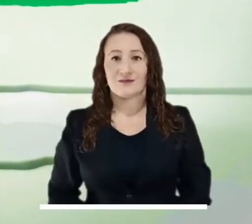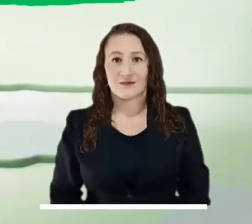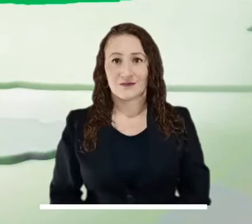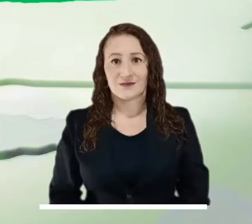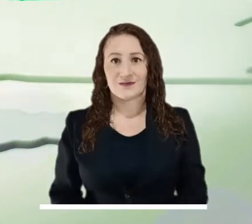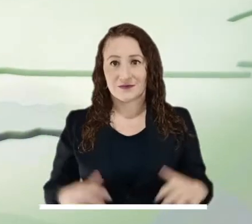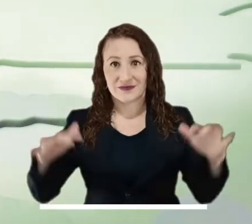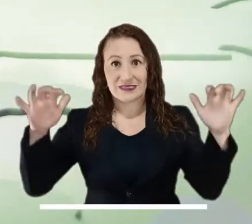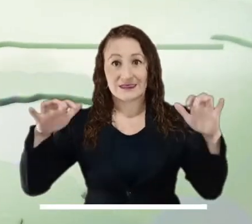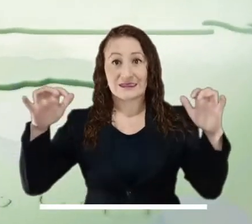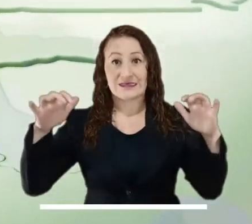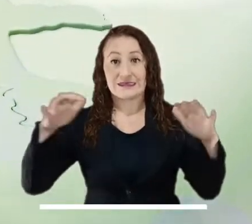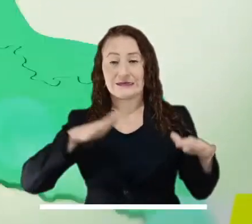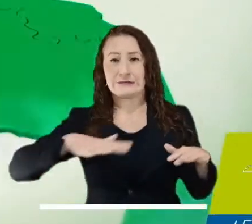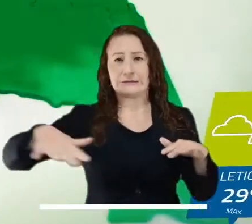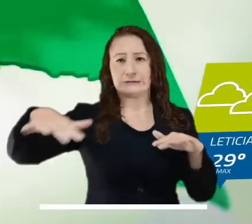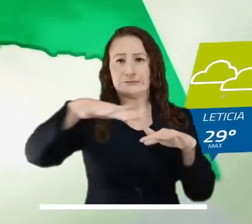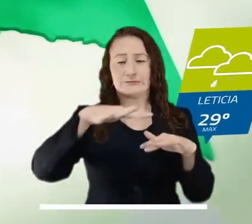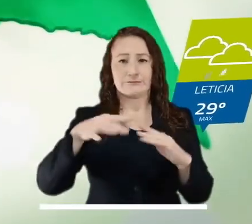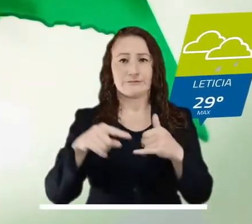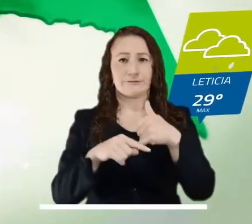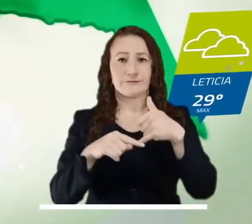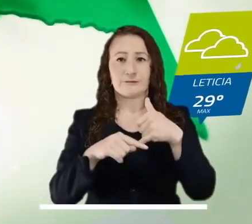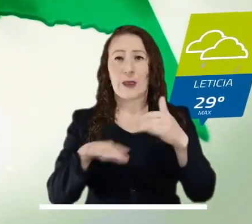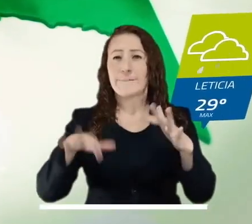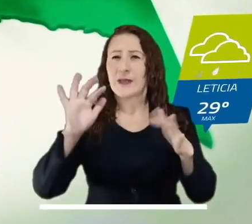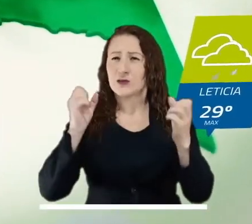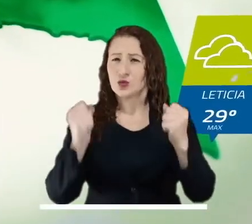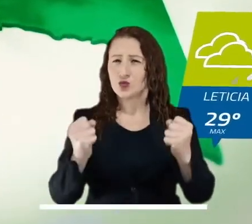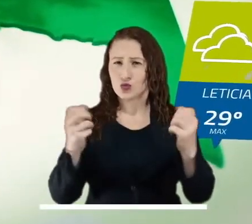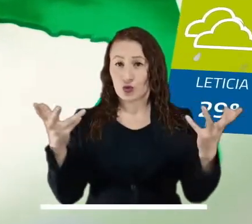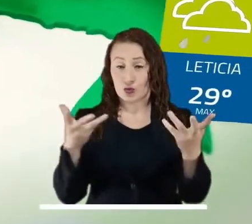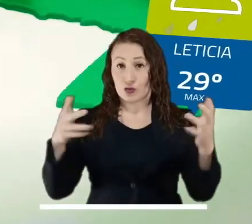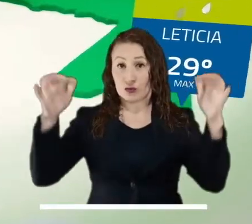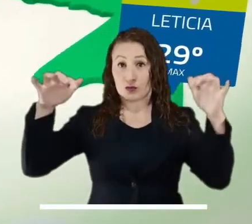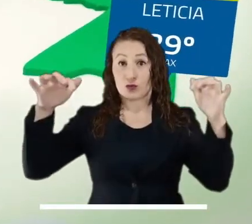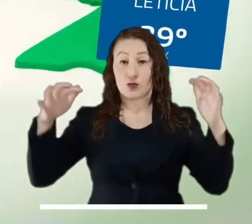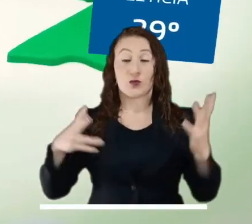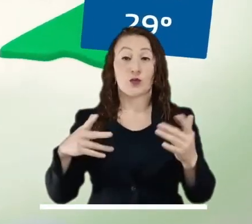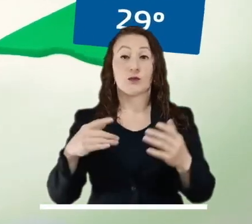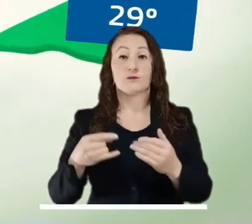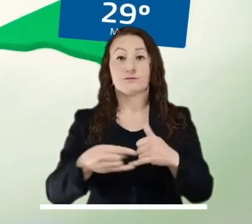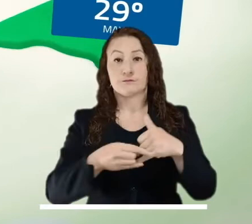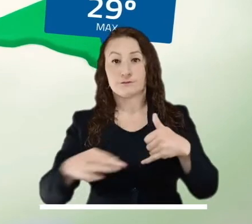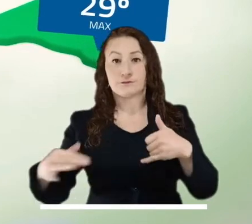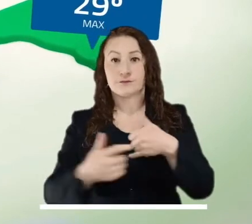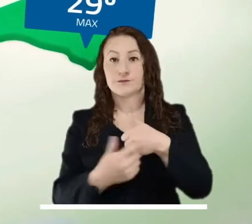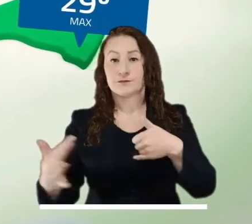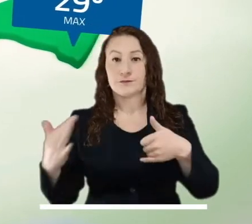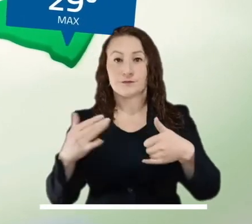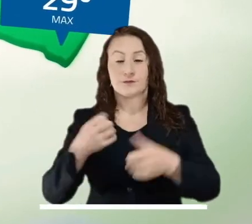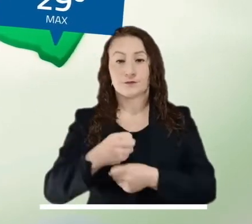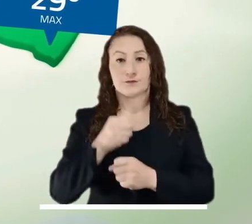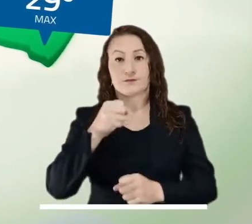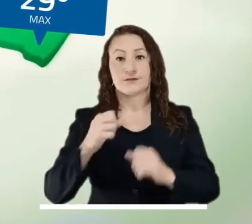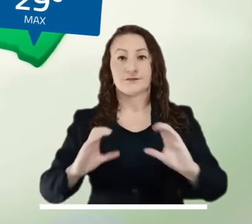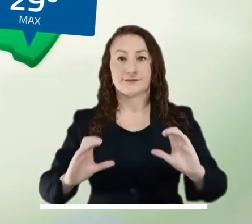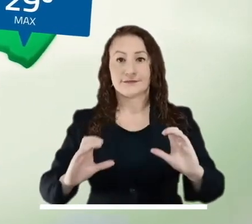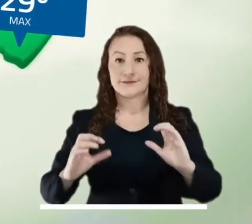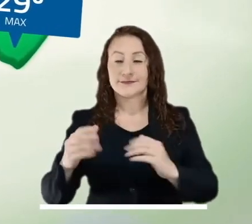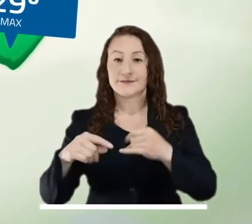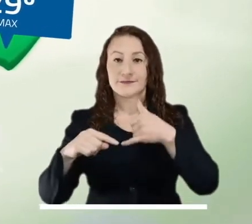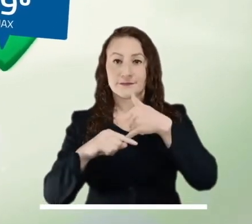Monte Llanero. Aunque se esperan precipitaciones en amplios sectores de la Amazonía, las más intensas se concentrarían en Guainía,